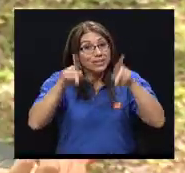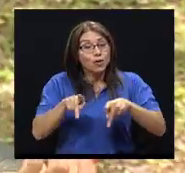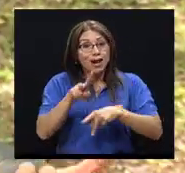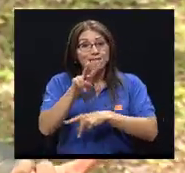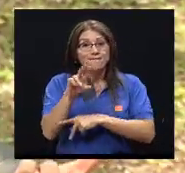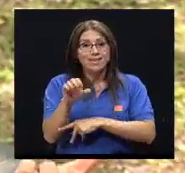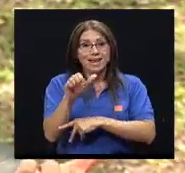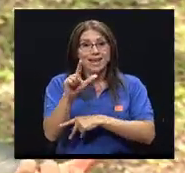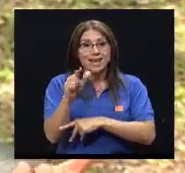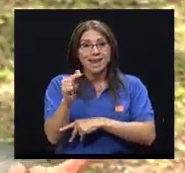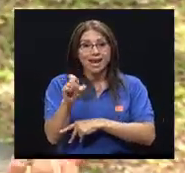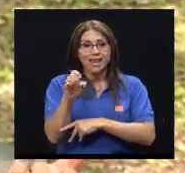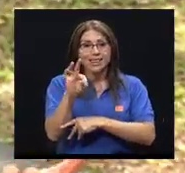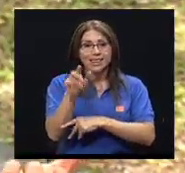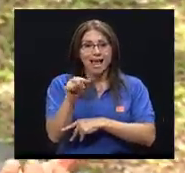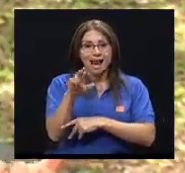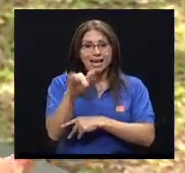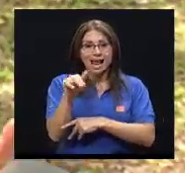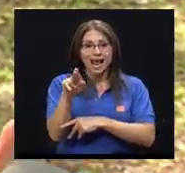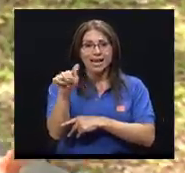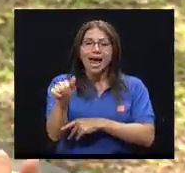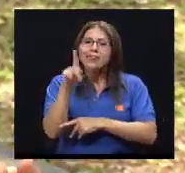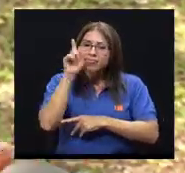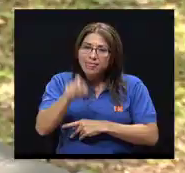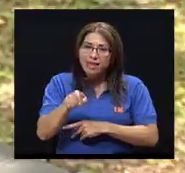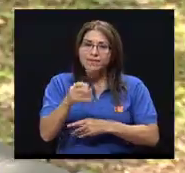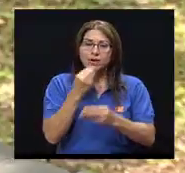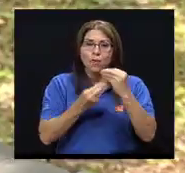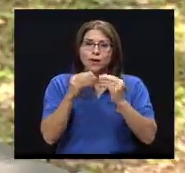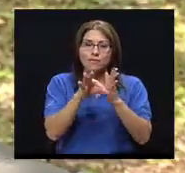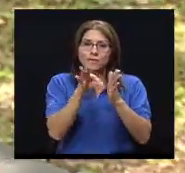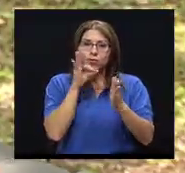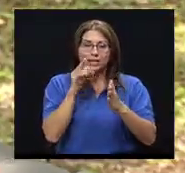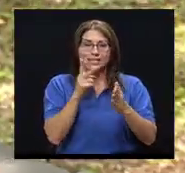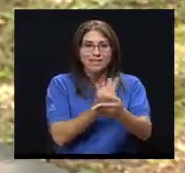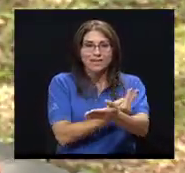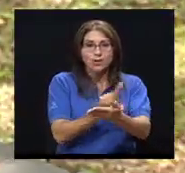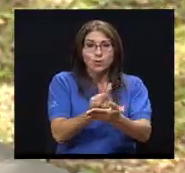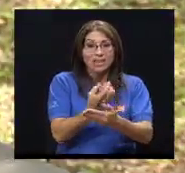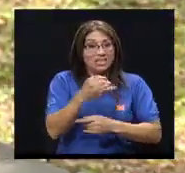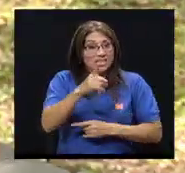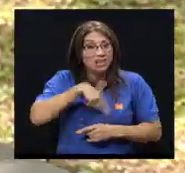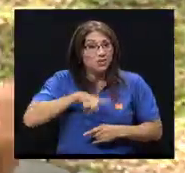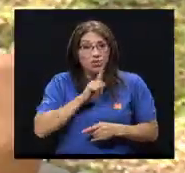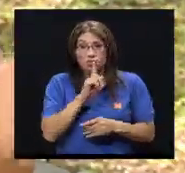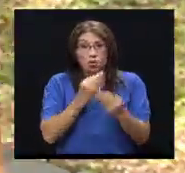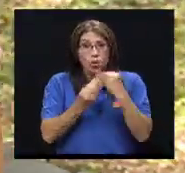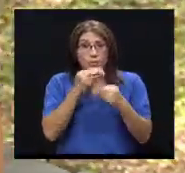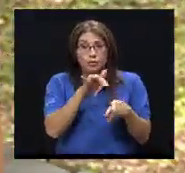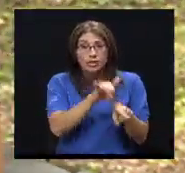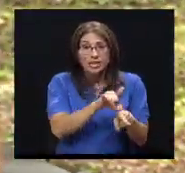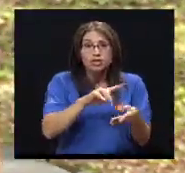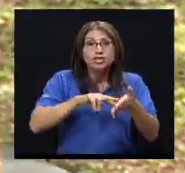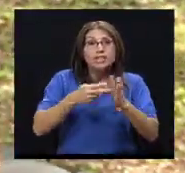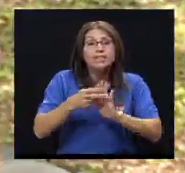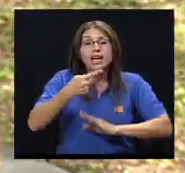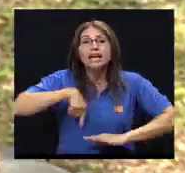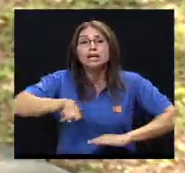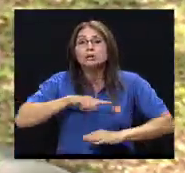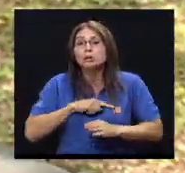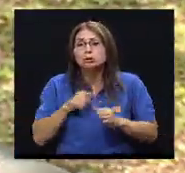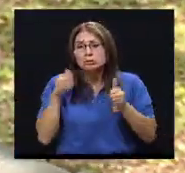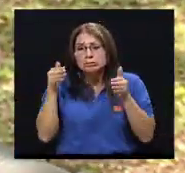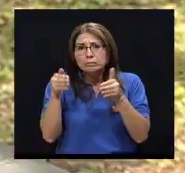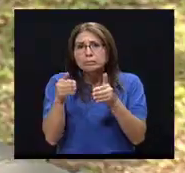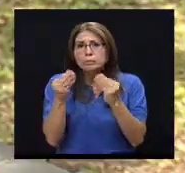tipo de alimentación, si estamos eliminando o no estamos incluyendo estos alimentos, quiere decir que estamos recubriendo demasiado a los carbohidratos.